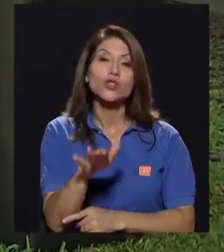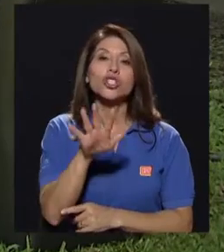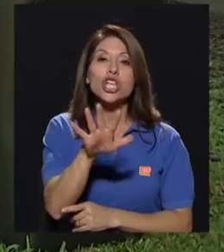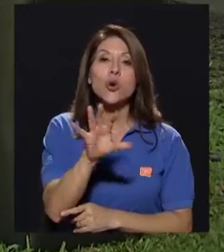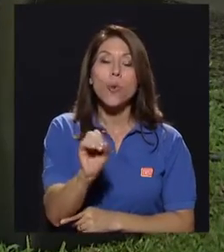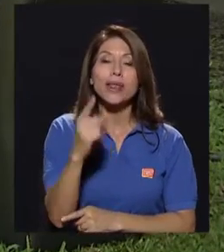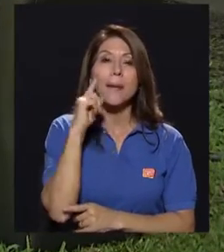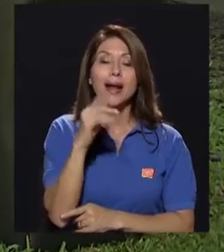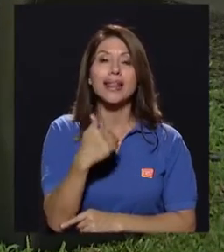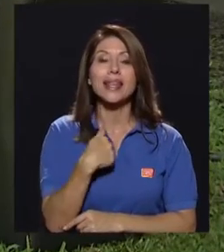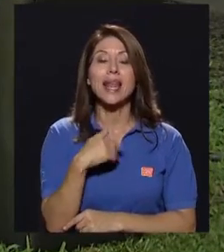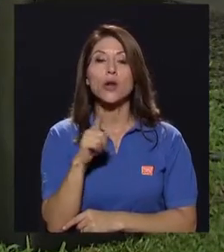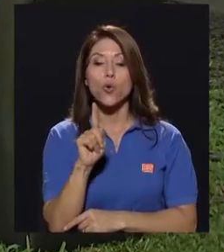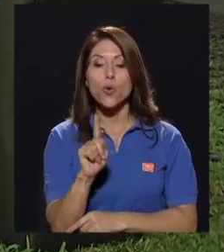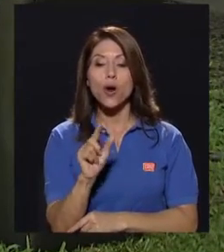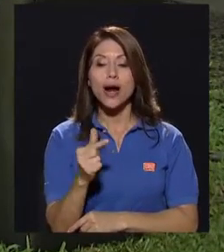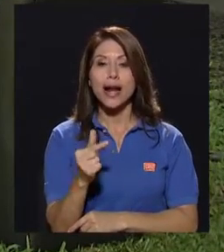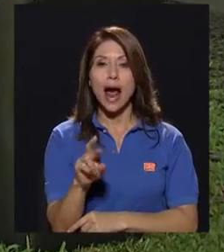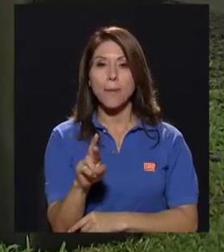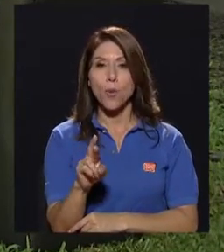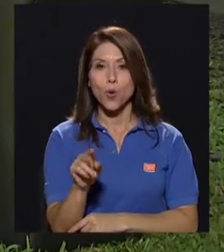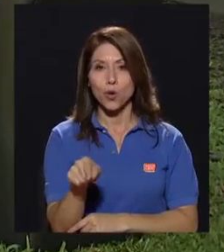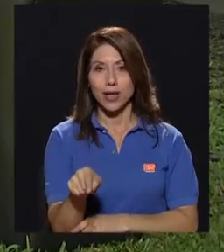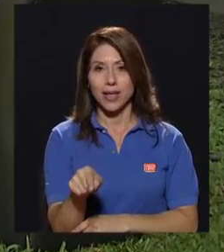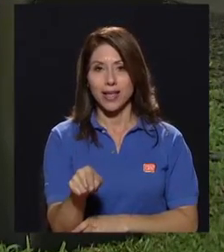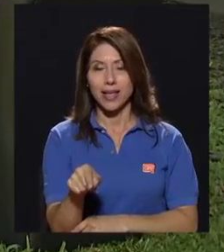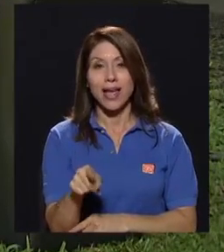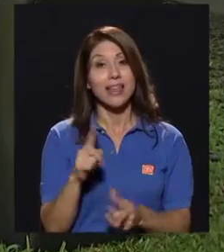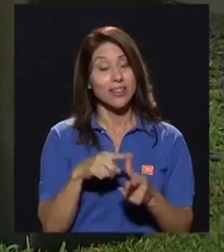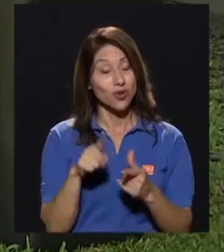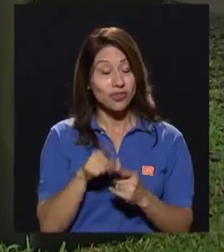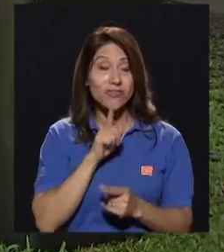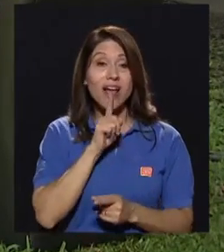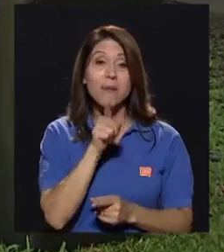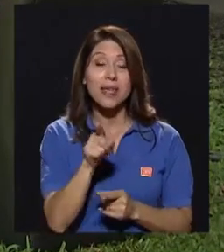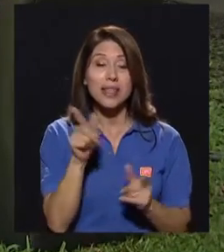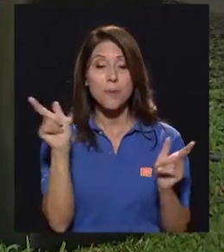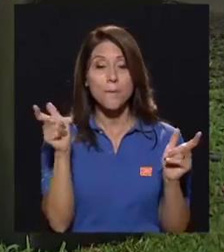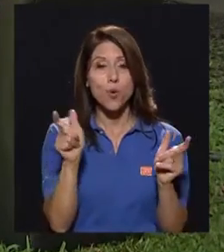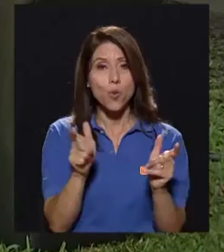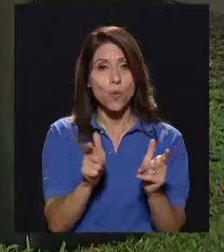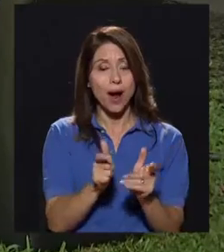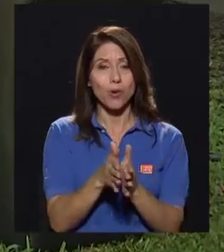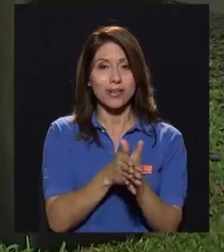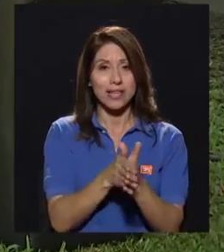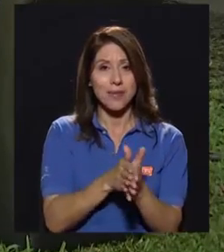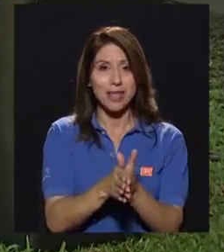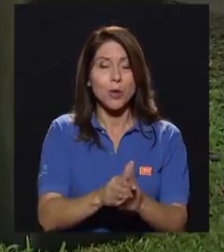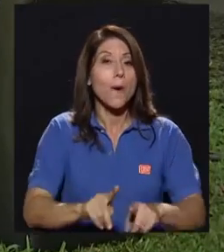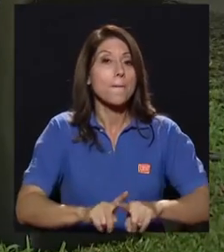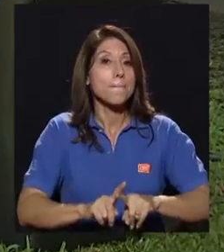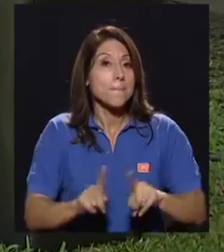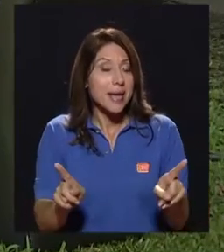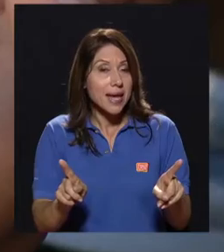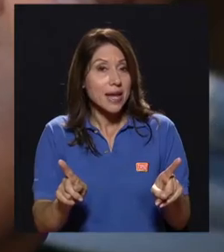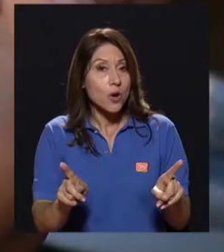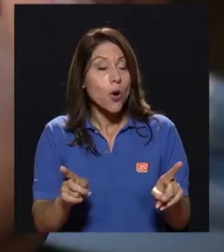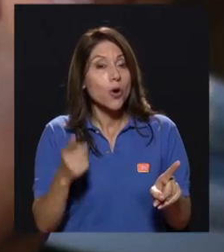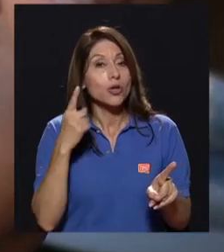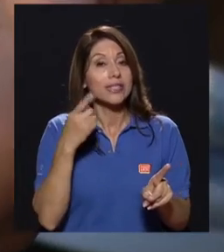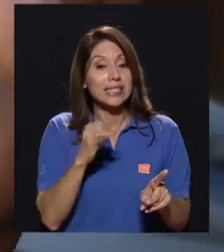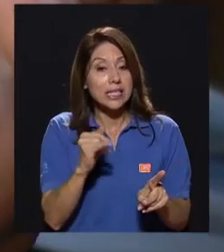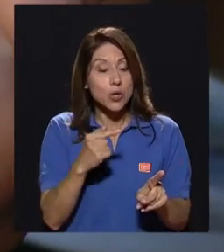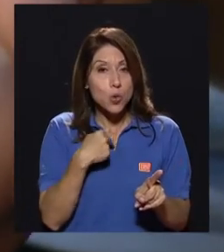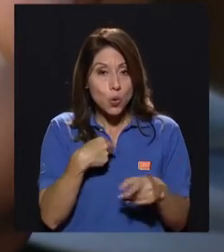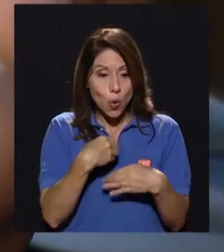un gramo de harina. Entonces el rendimiento es bajo. Sin embargo, la producción de insectos es mucho más acelerada que la